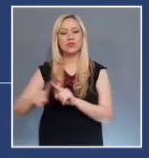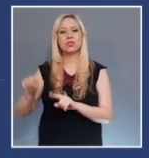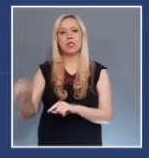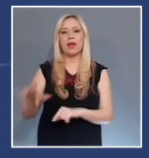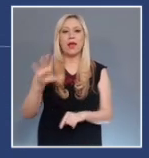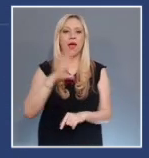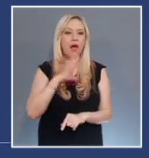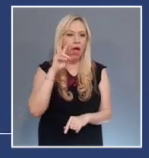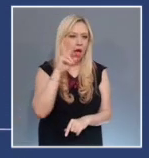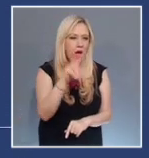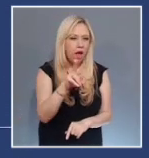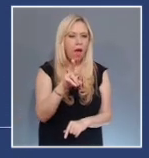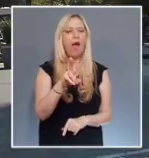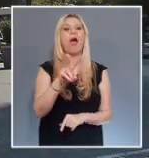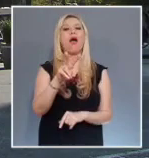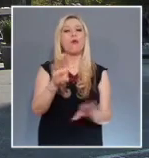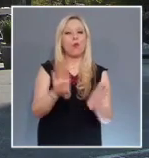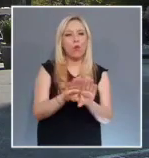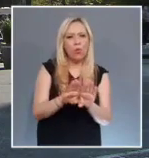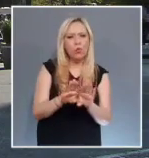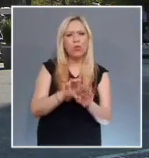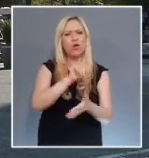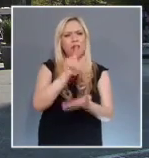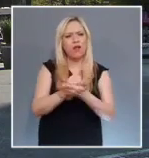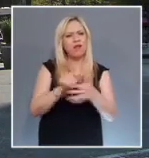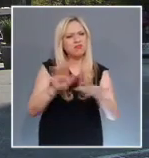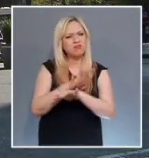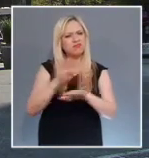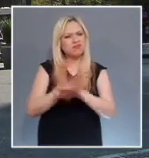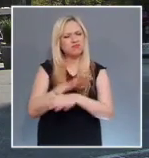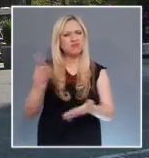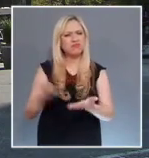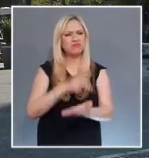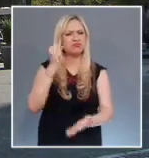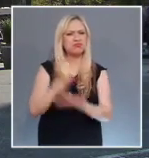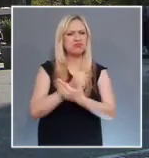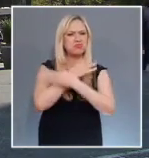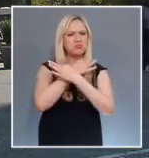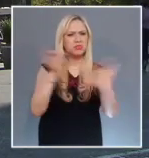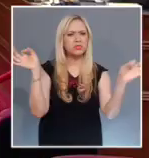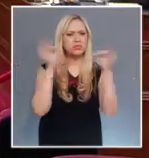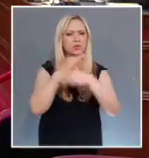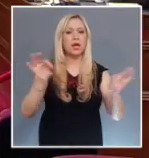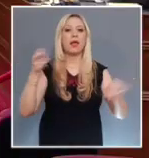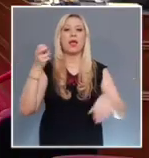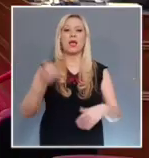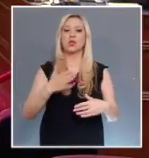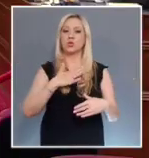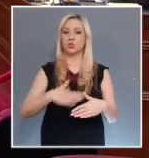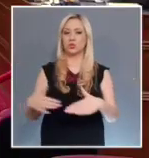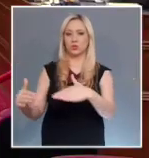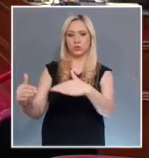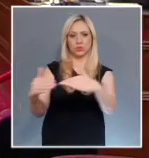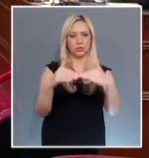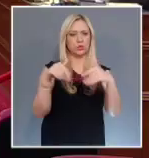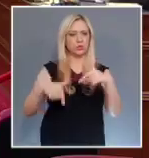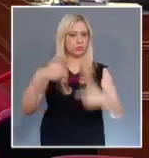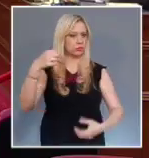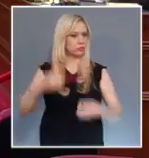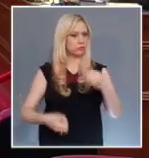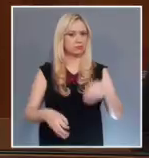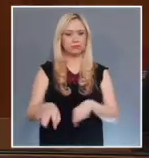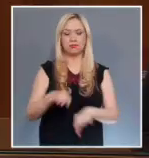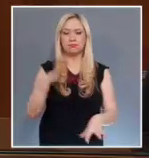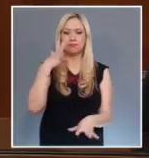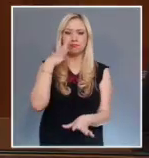discusiones de dichos decretos. Esta medida refleja la vocación democrática de la Corte, así como su compromiso con la